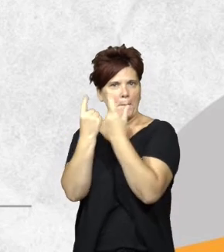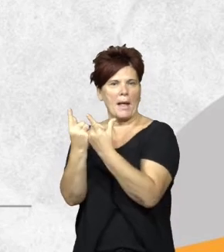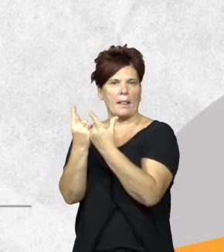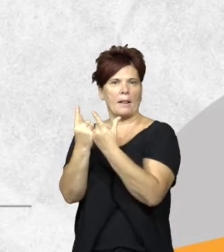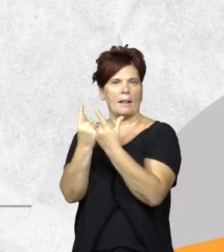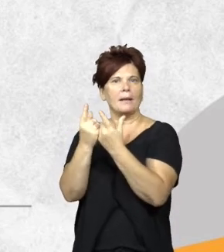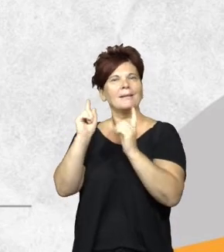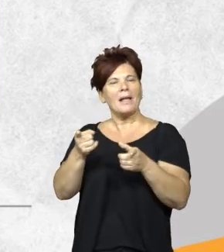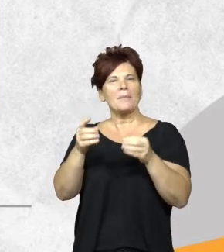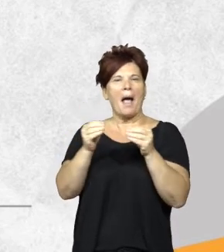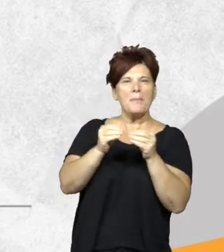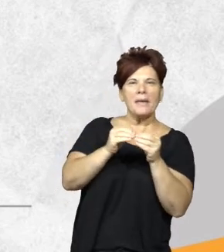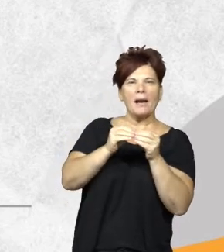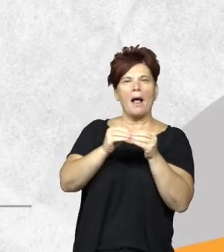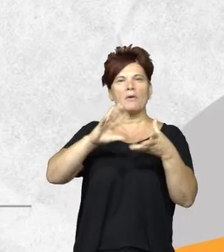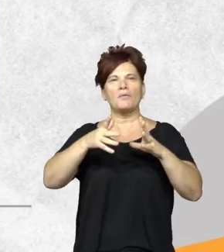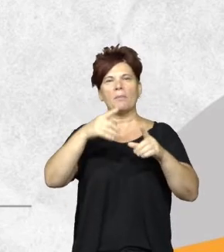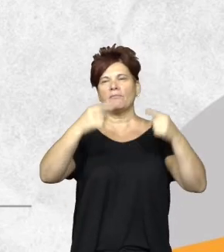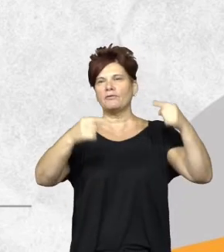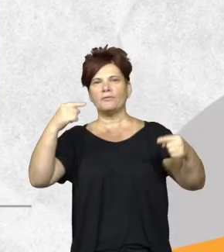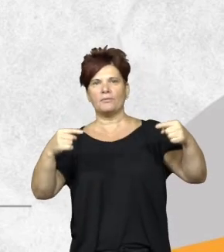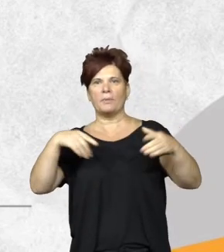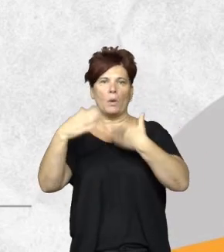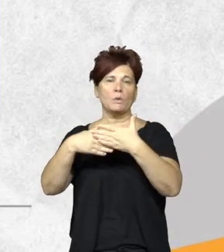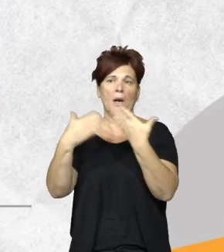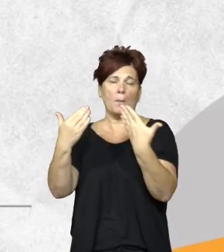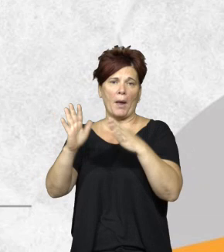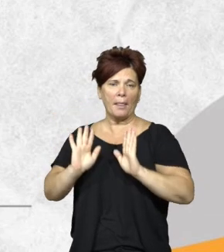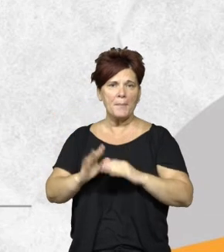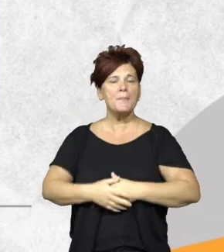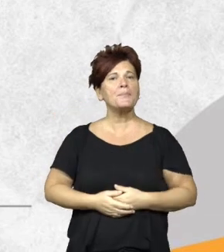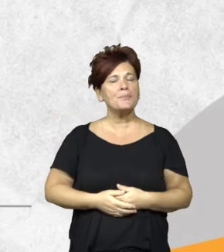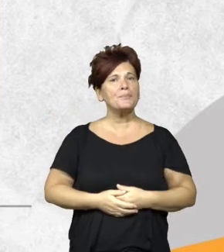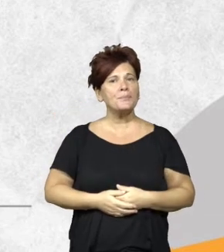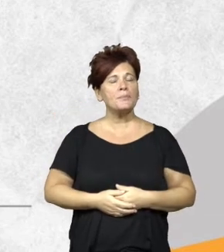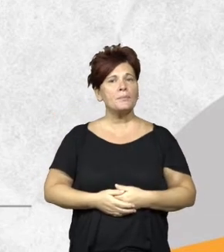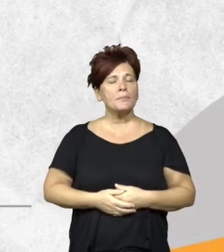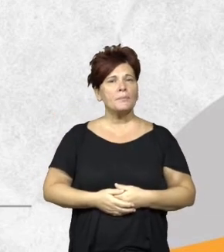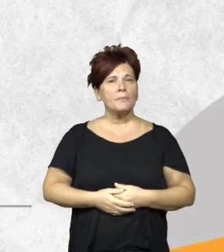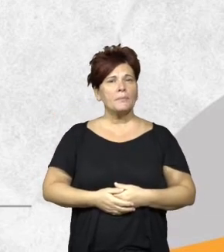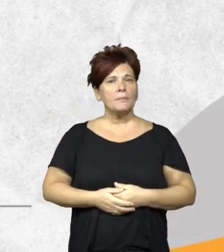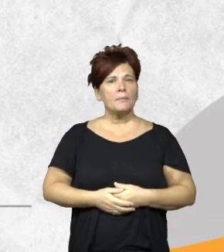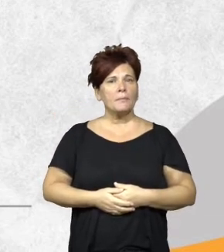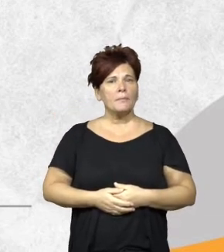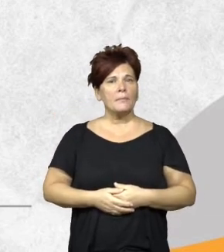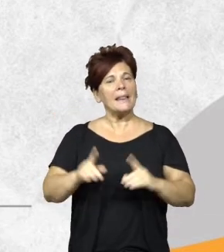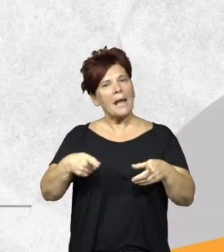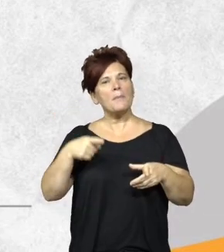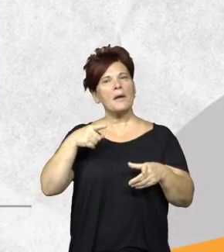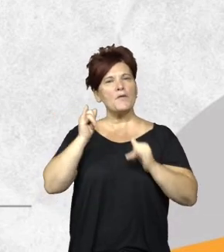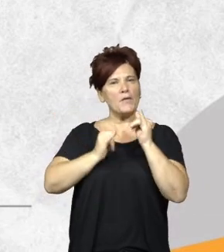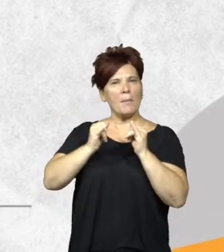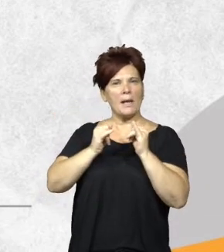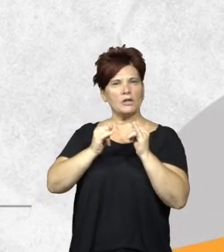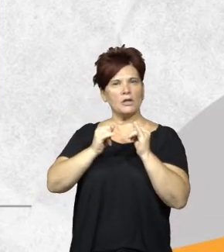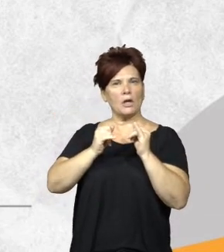amigable y distintos formatos para que pueda ser utilizada y más allá de mandar toda esta información